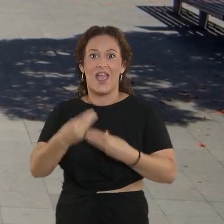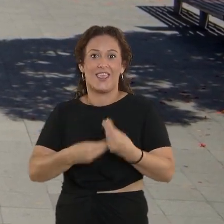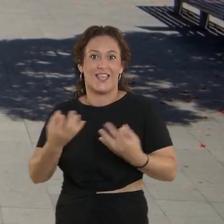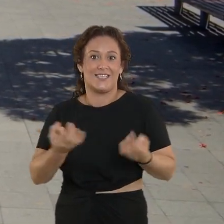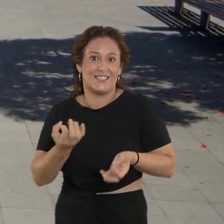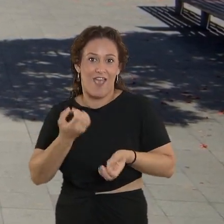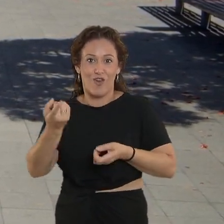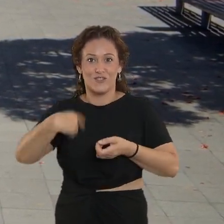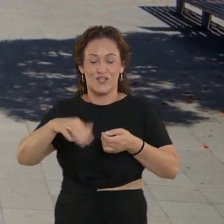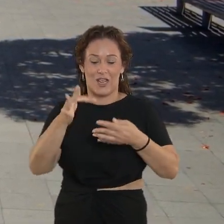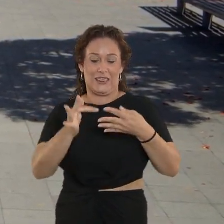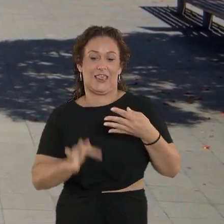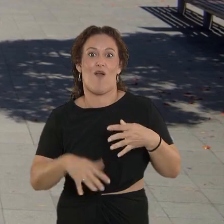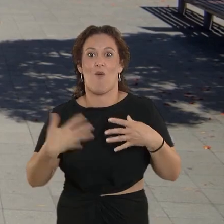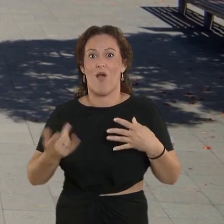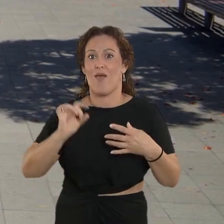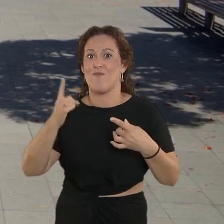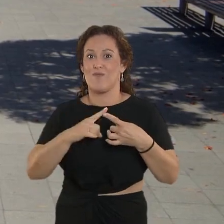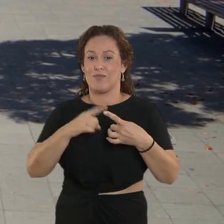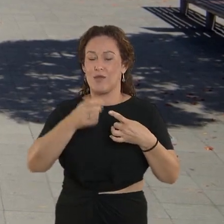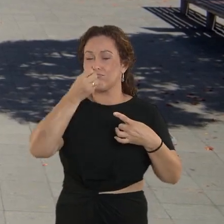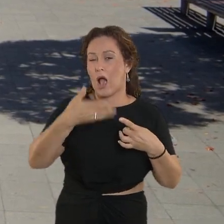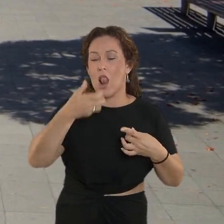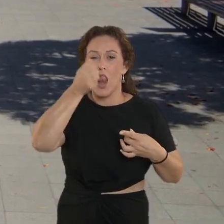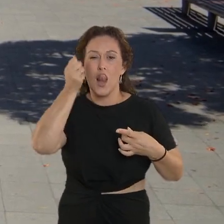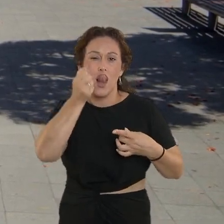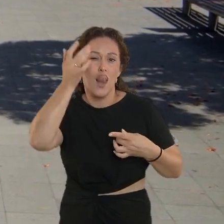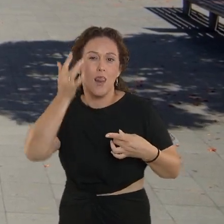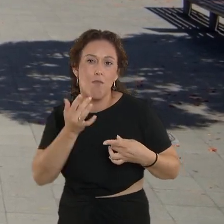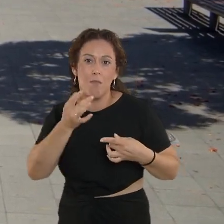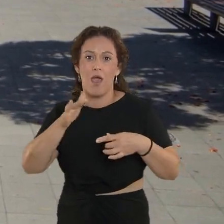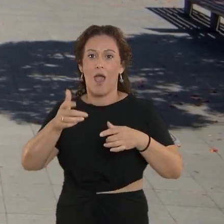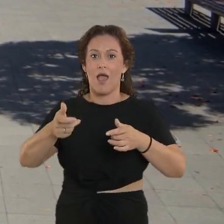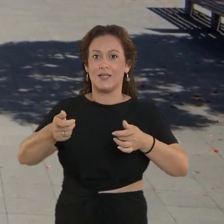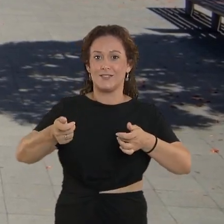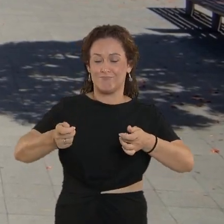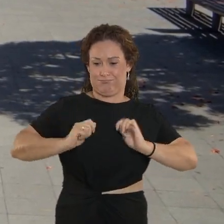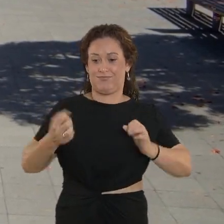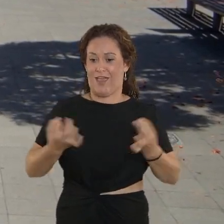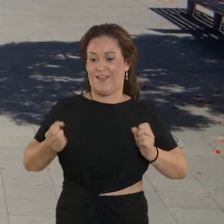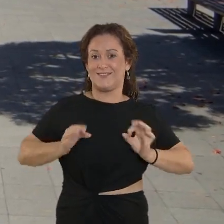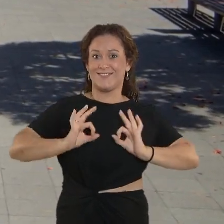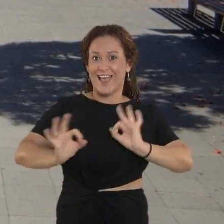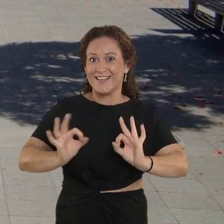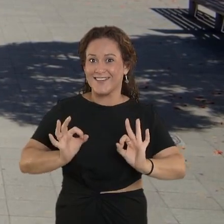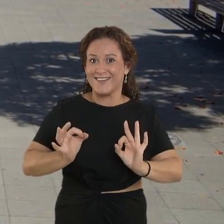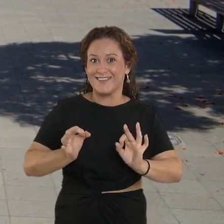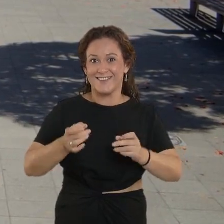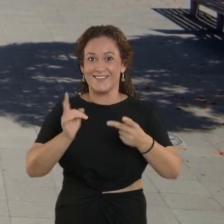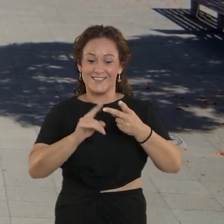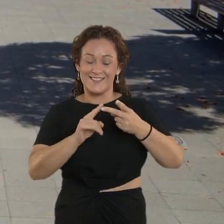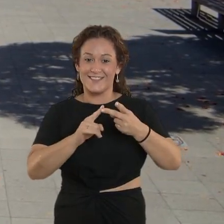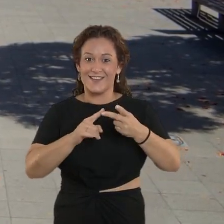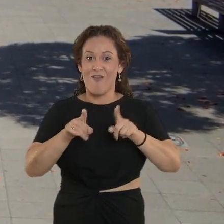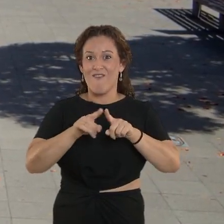Les vamos a dar cuáles son nuestros pasos. El primero, una buena limpiadora rica en teatro. Continuamos con